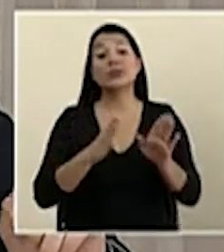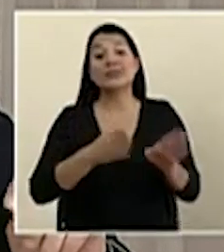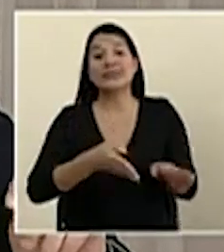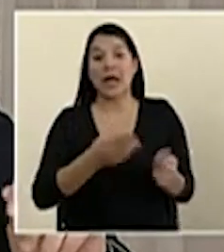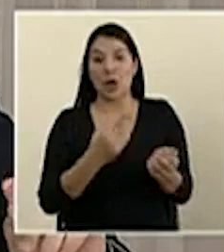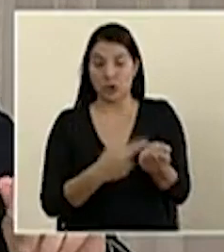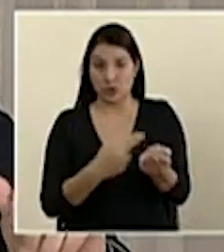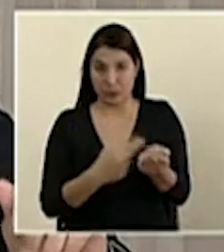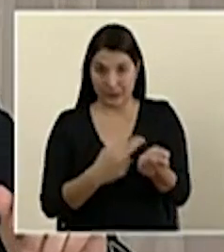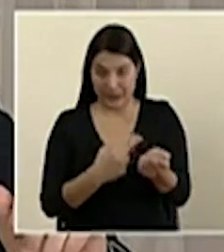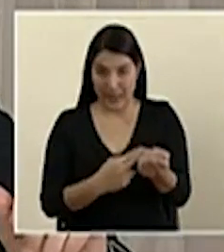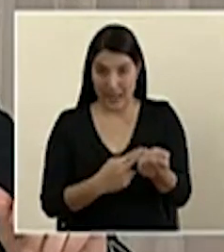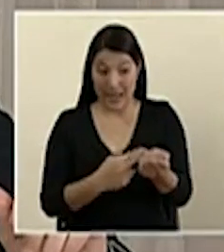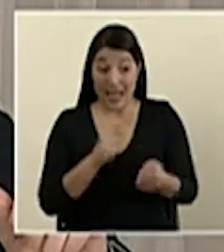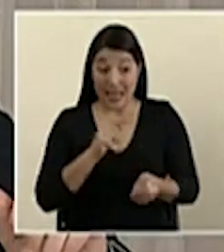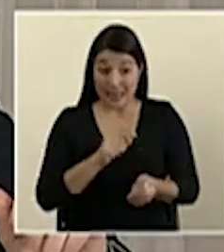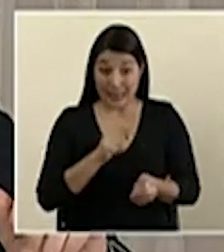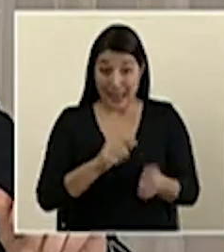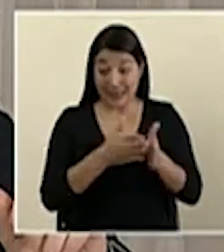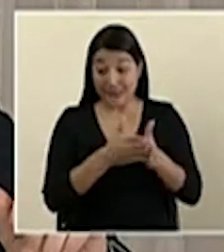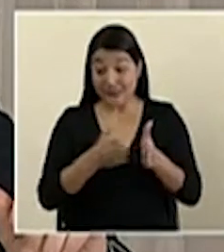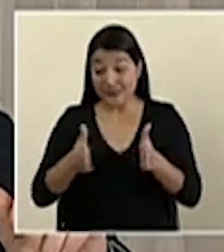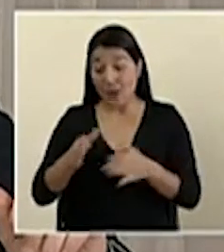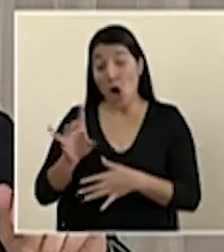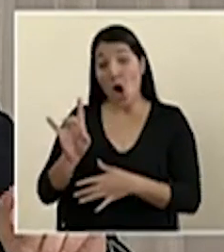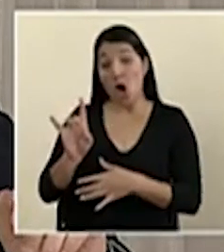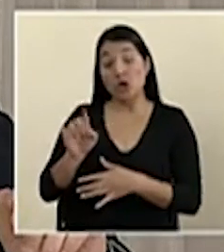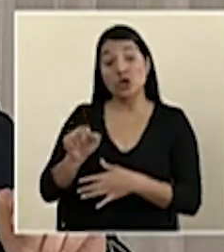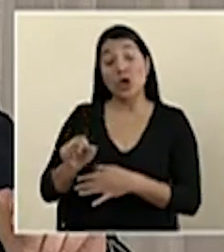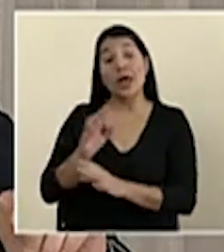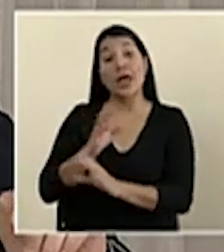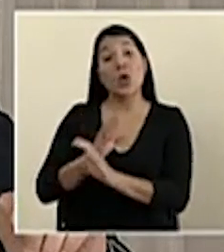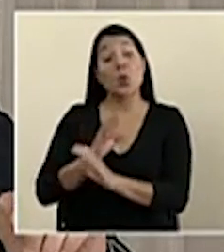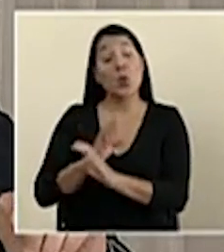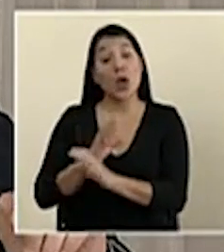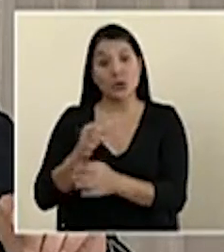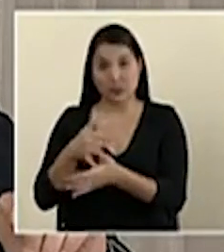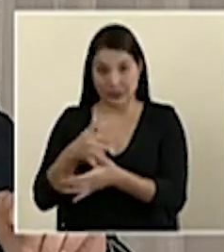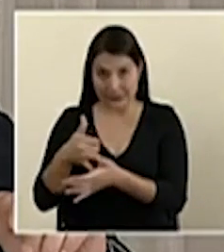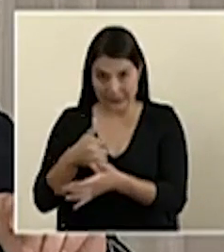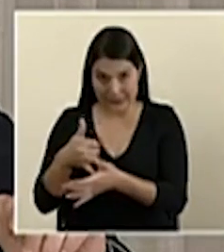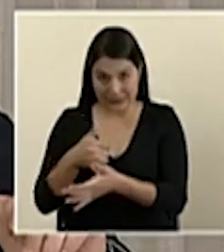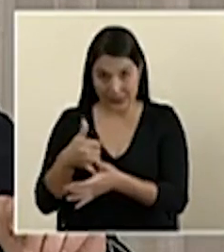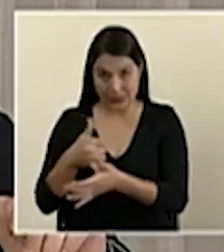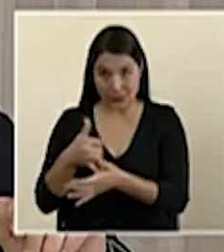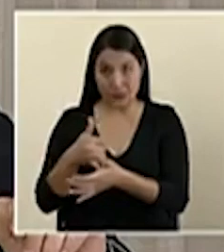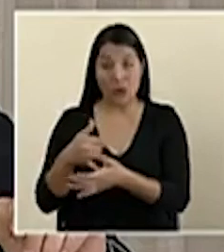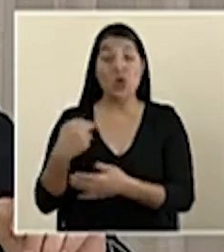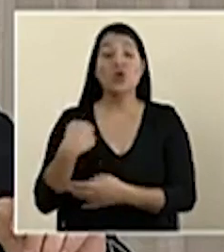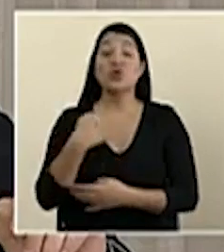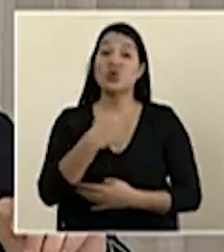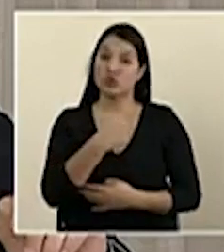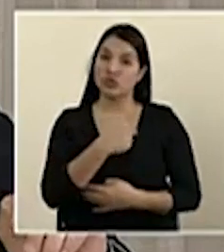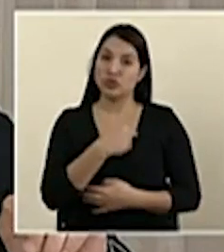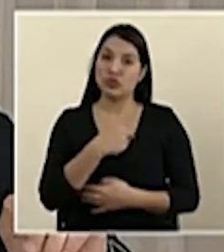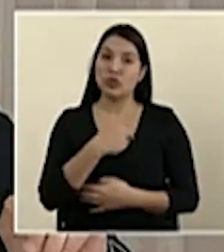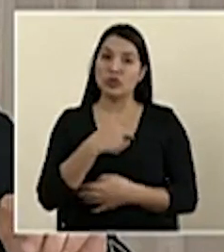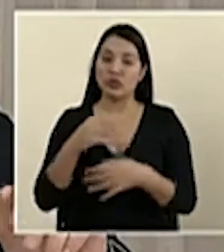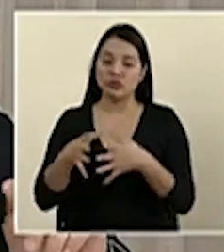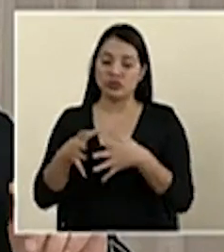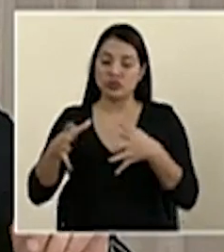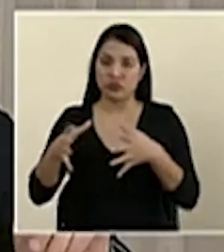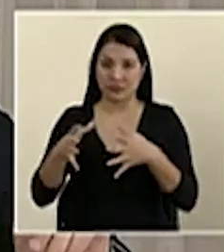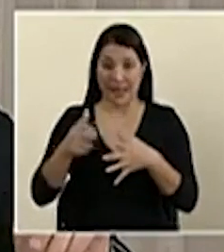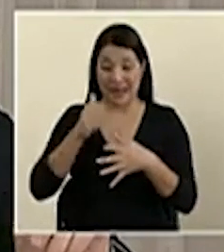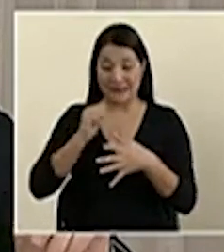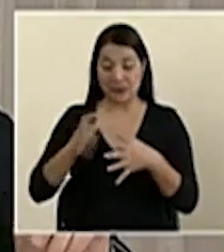hospitalizadas, de las cuales 8 de ellas se encuentran en unidades de cuidados intensivos. Tuvimos un incremento con respecto al día